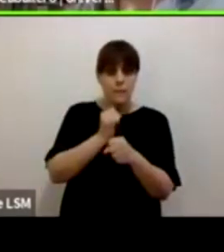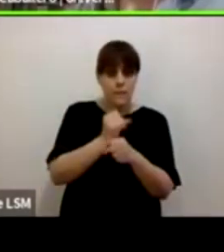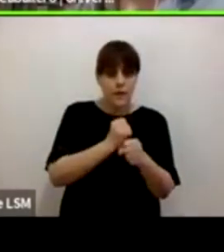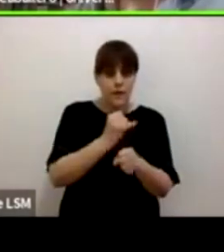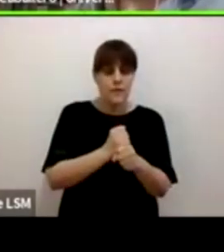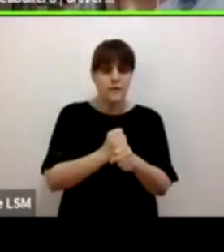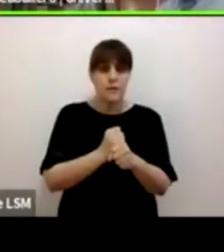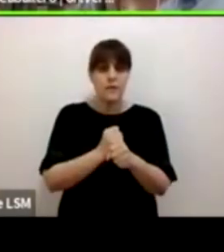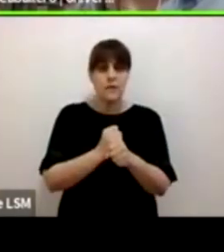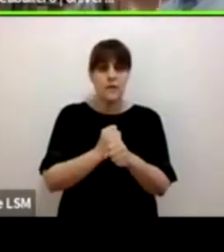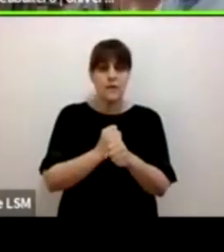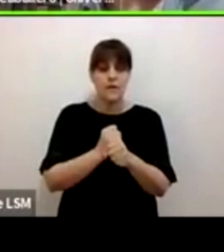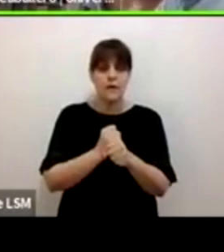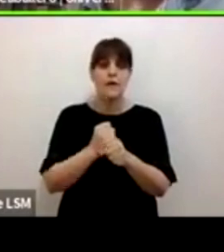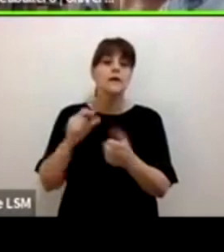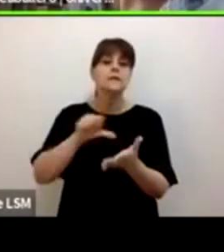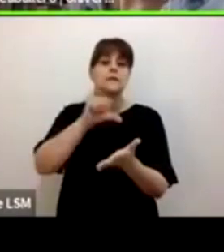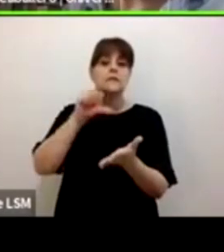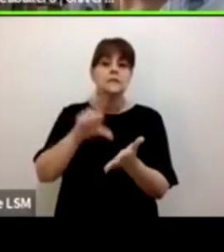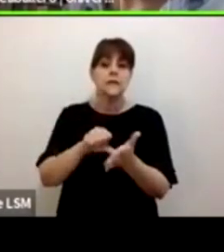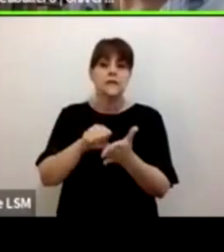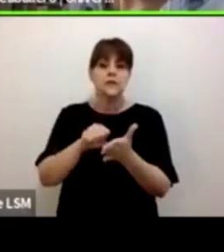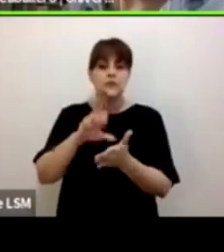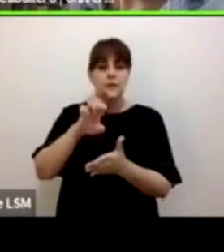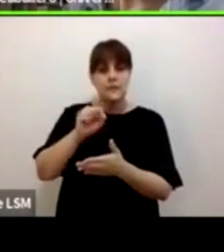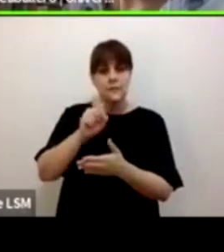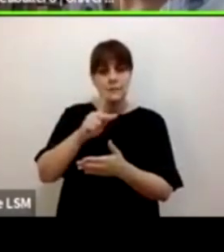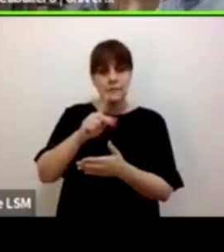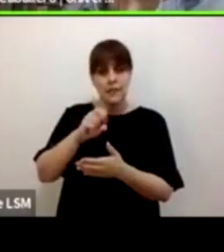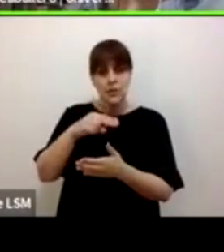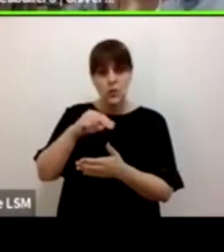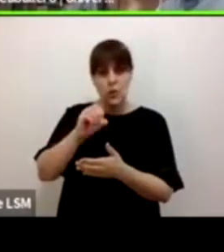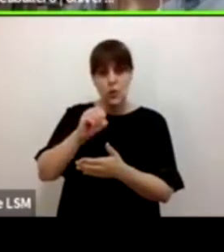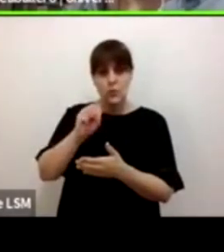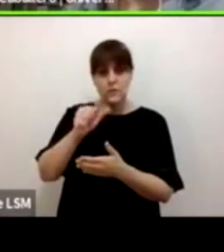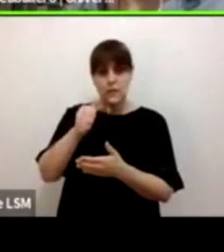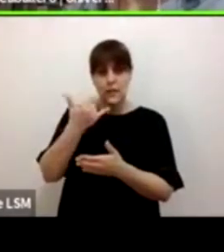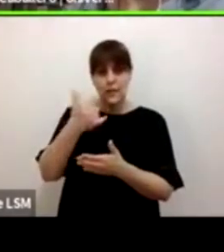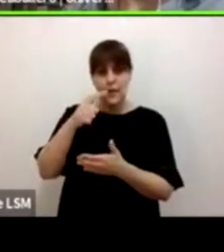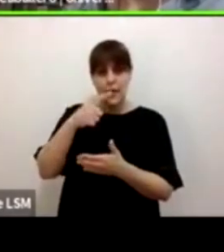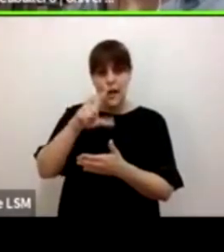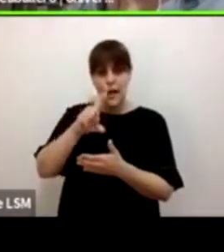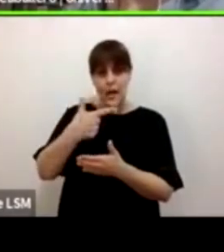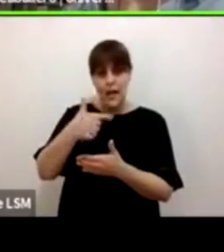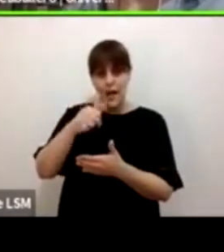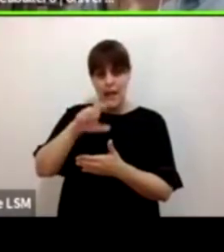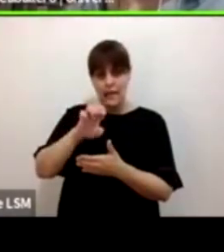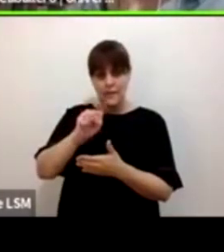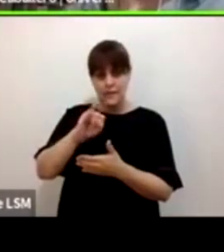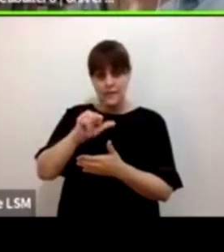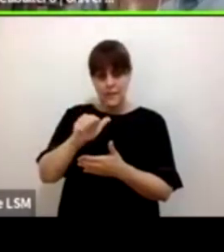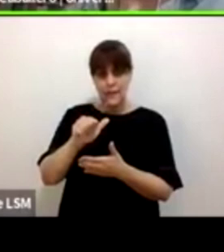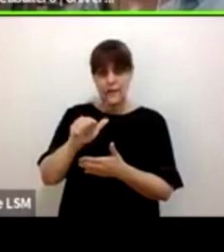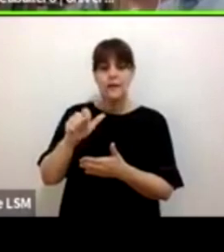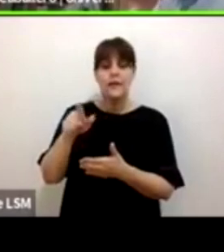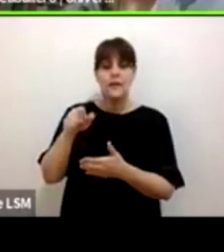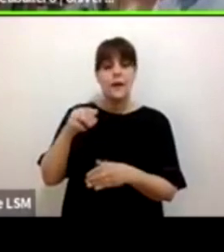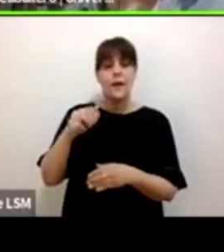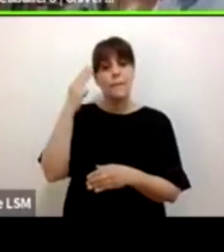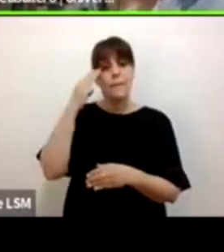Estudios Espinoza Iglesias, maestra en estadística y actuaría, sus áreas de profesionalización